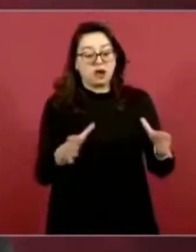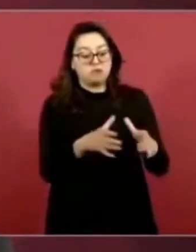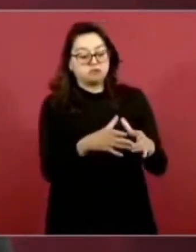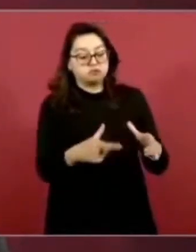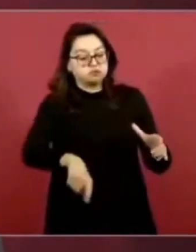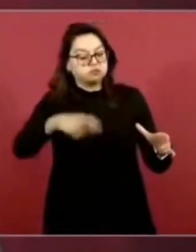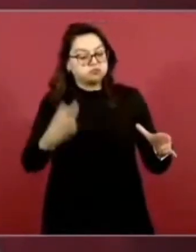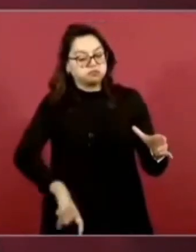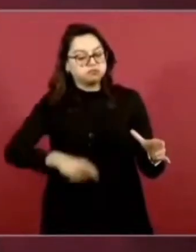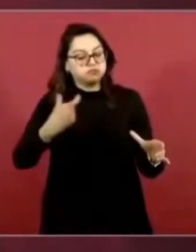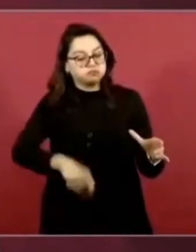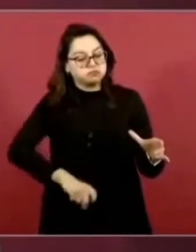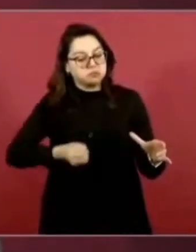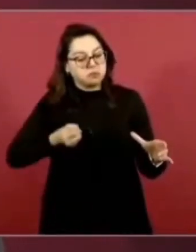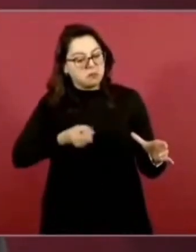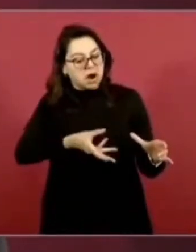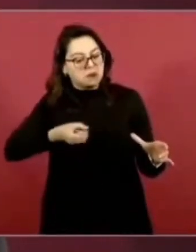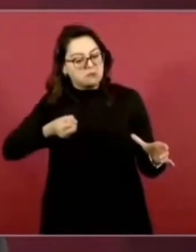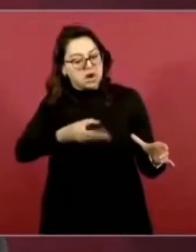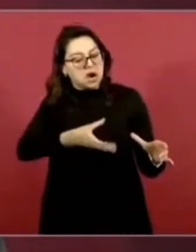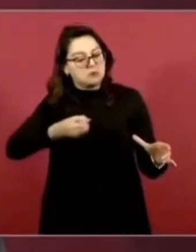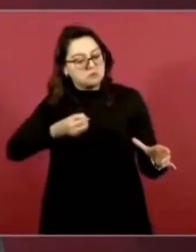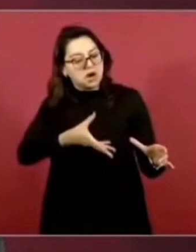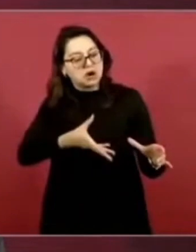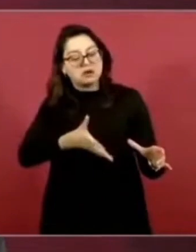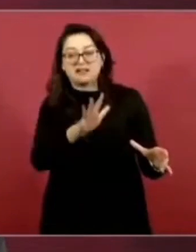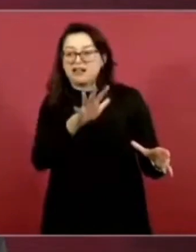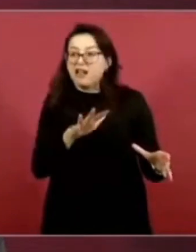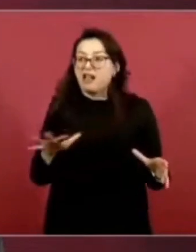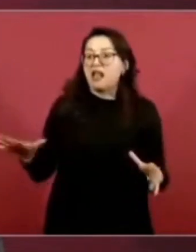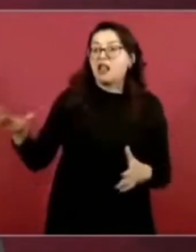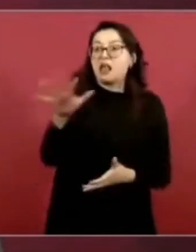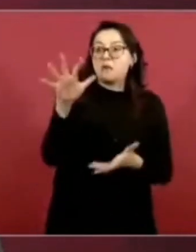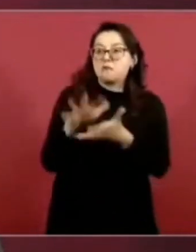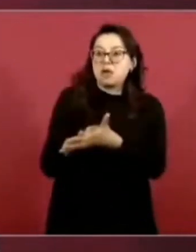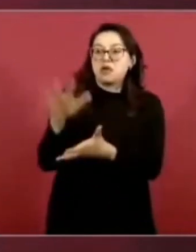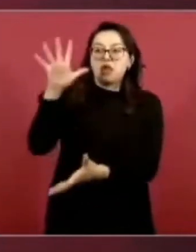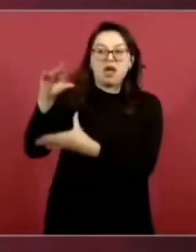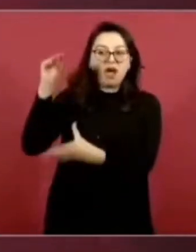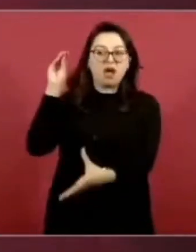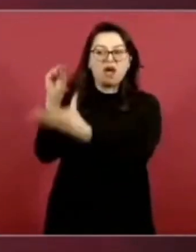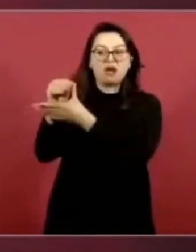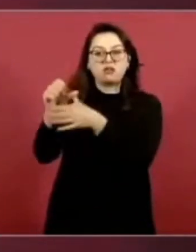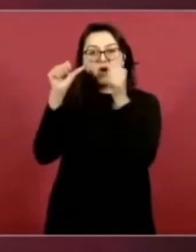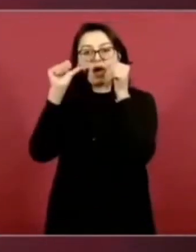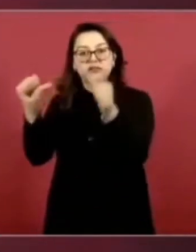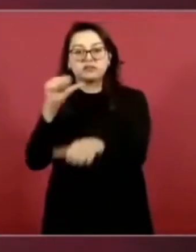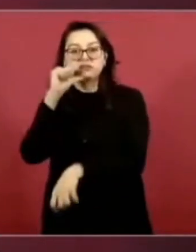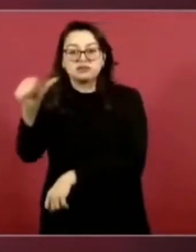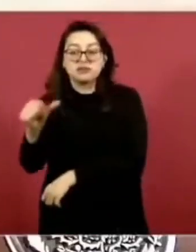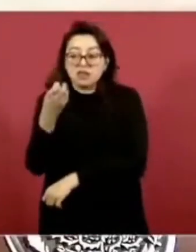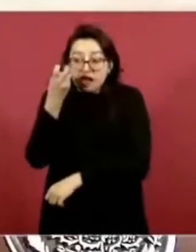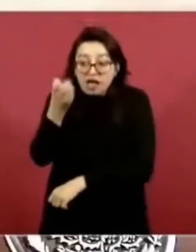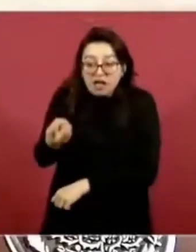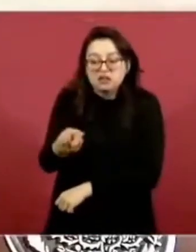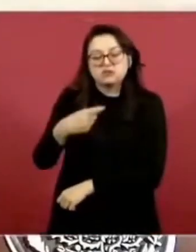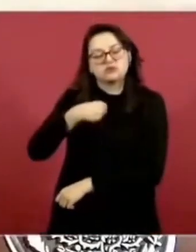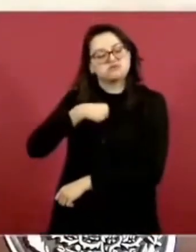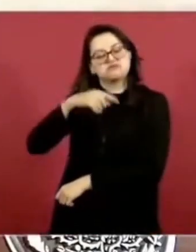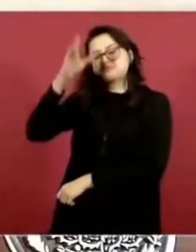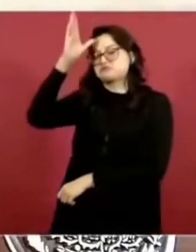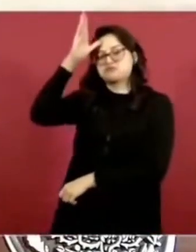y le dan la espalda a la mayoría